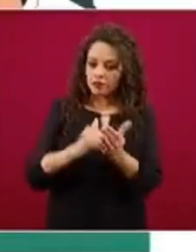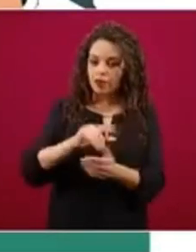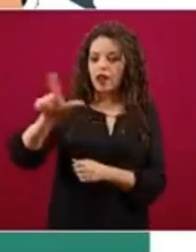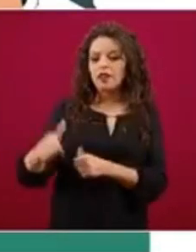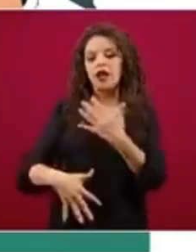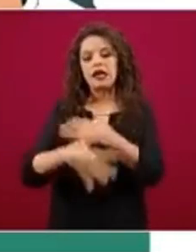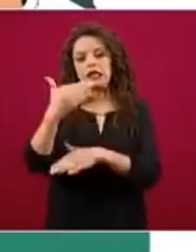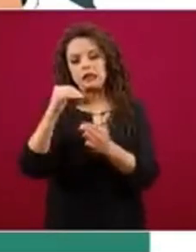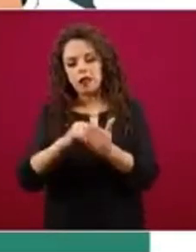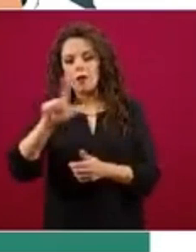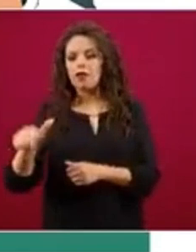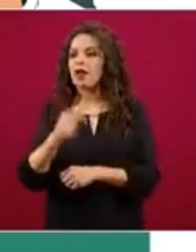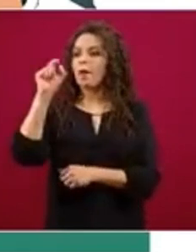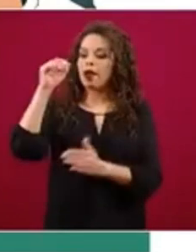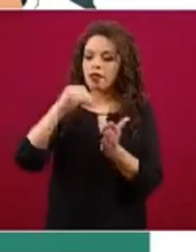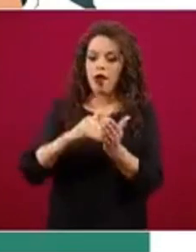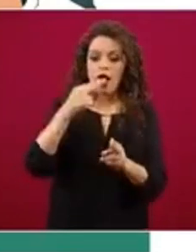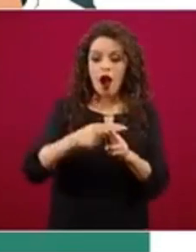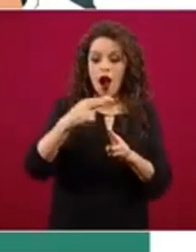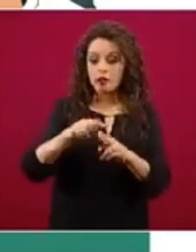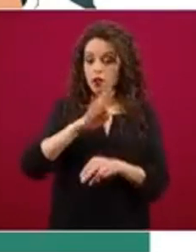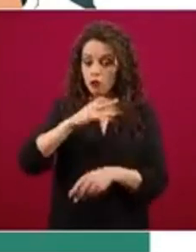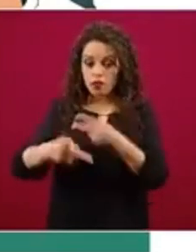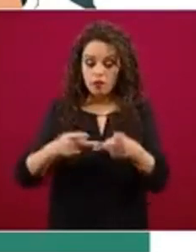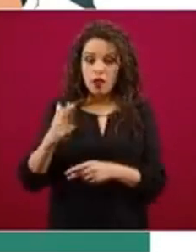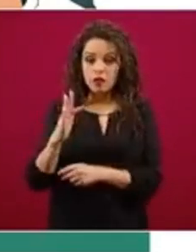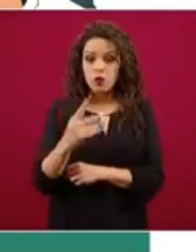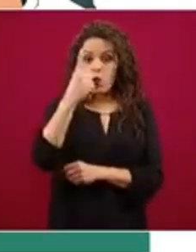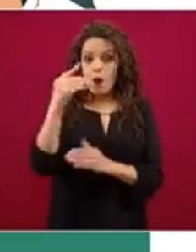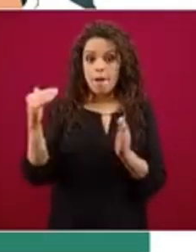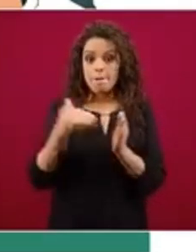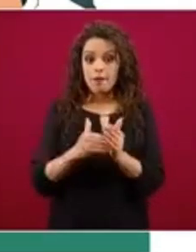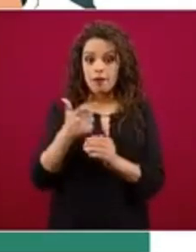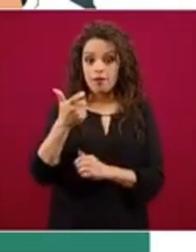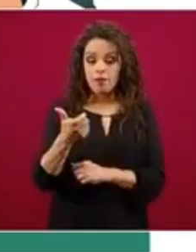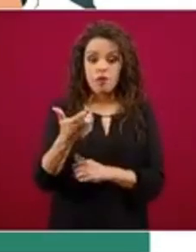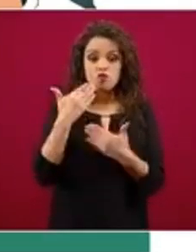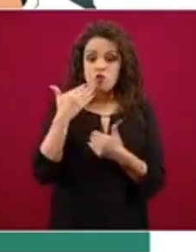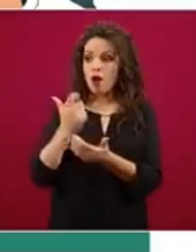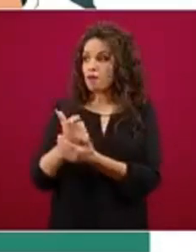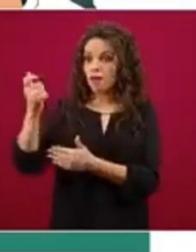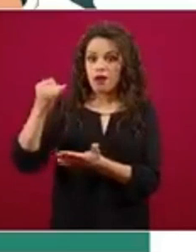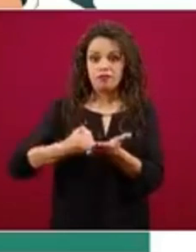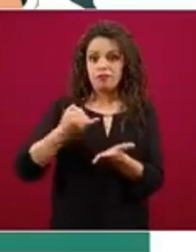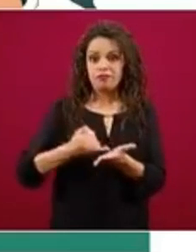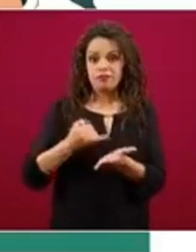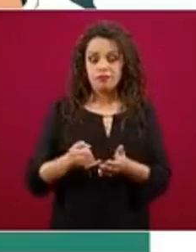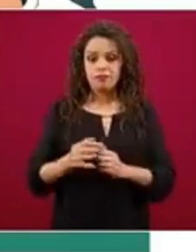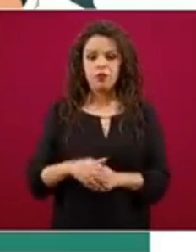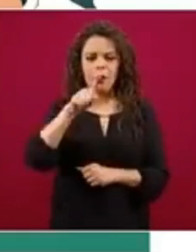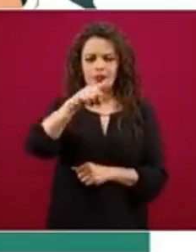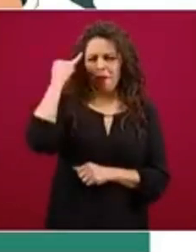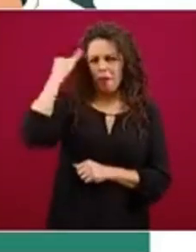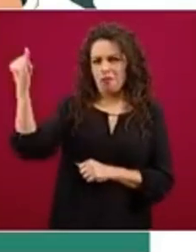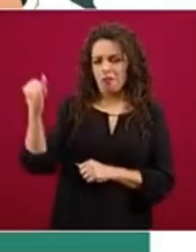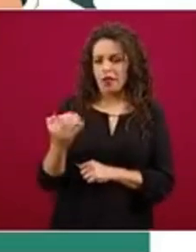a 20 mil pesos hasta acumular 51 mil pesos sin tasas de interés. Imagínense lo que sería 51 mil pesos para